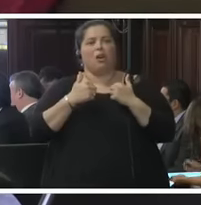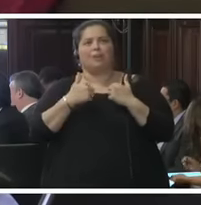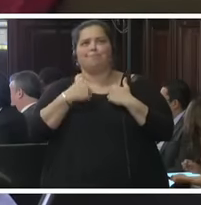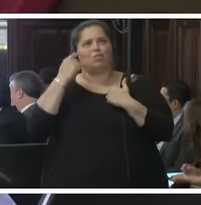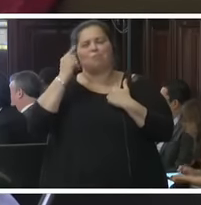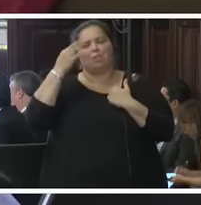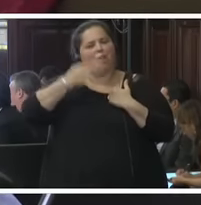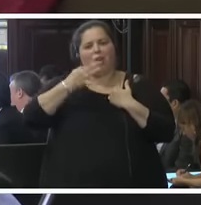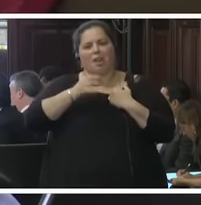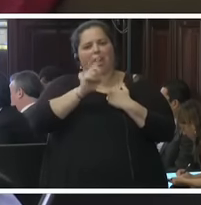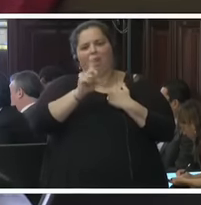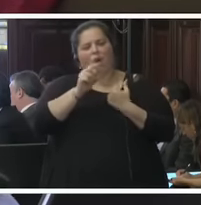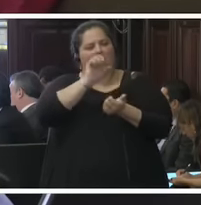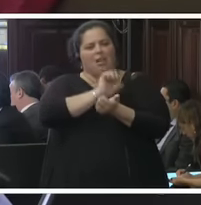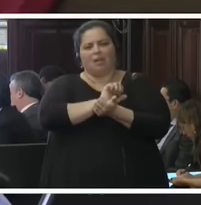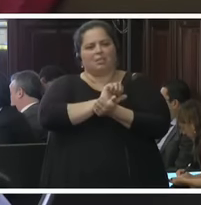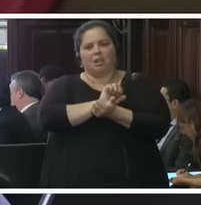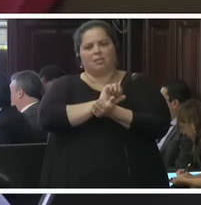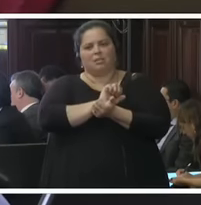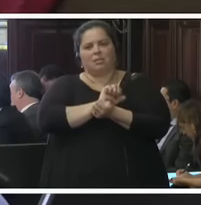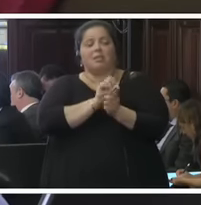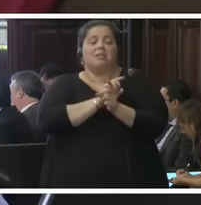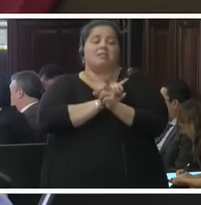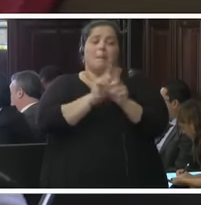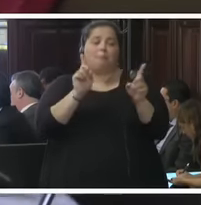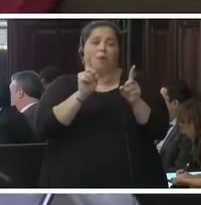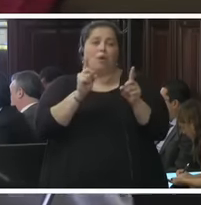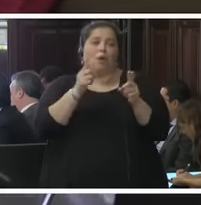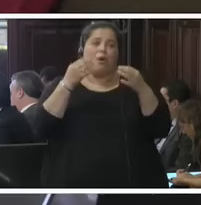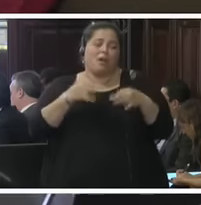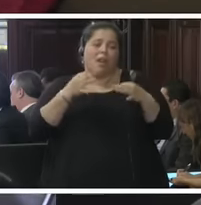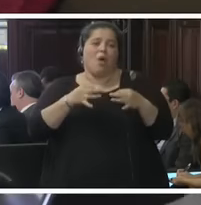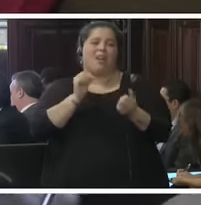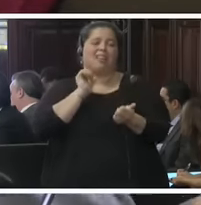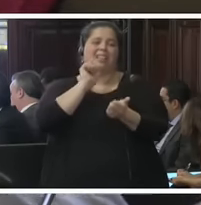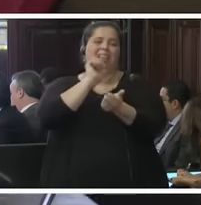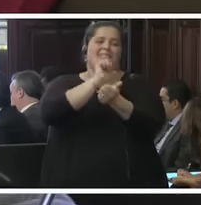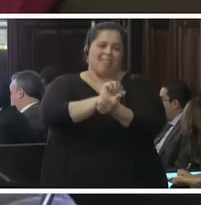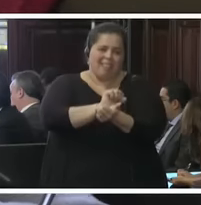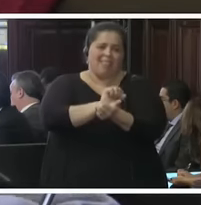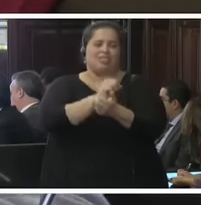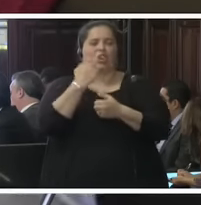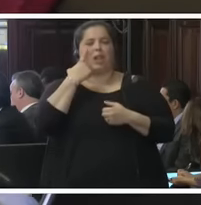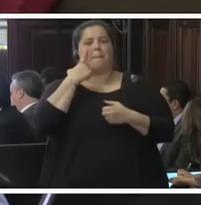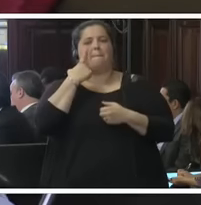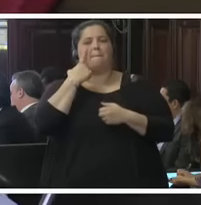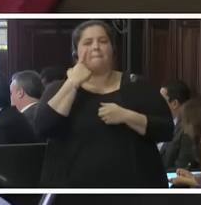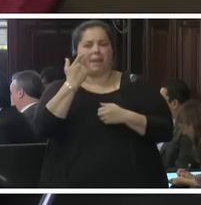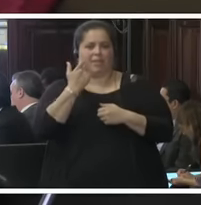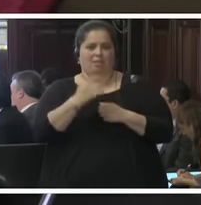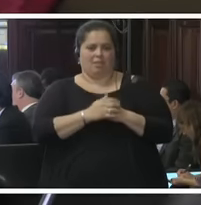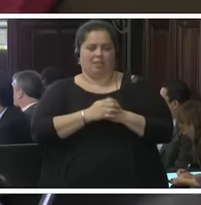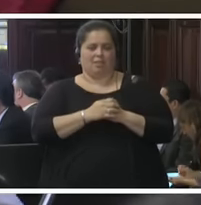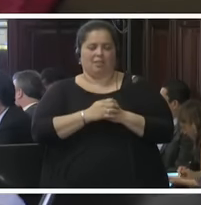cárceles y ciertamente no creo en las detenciones sin